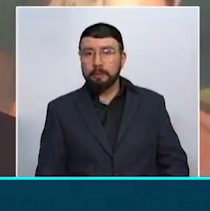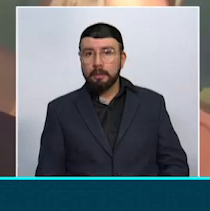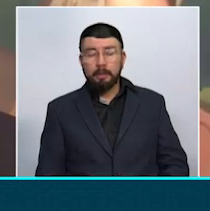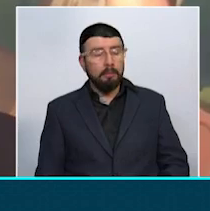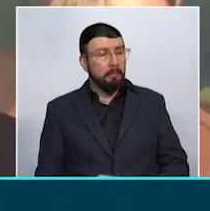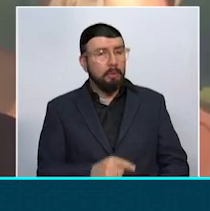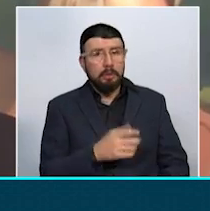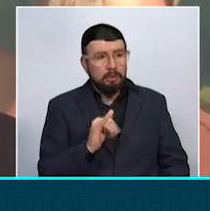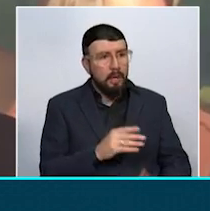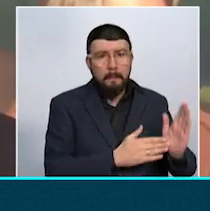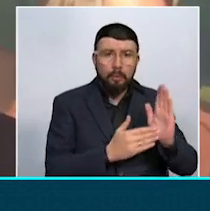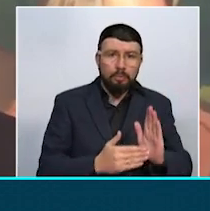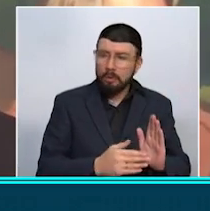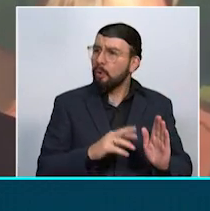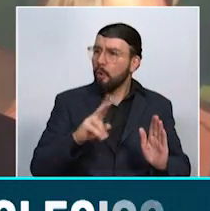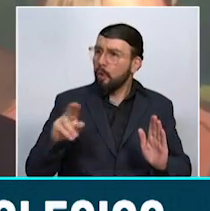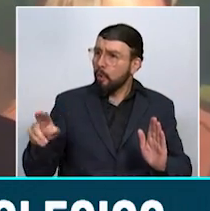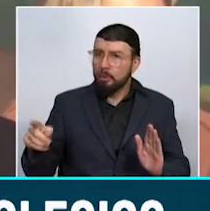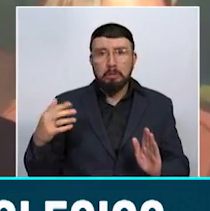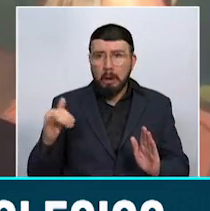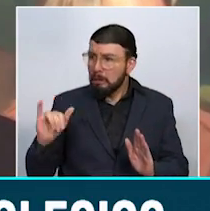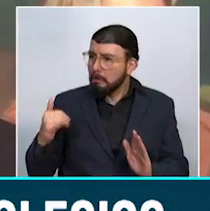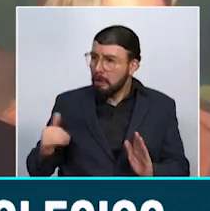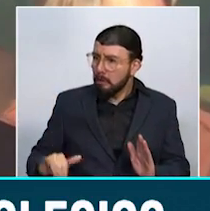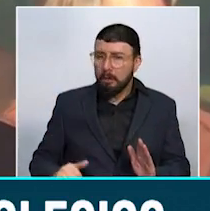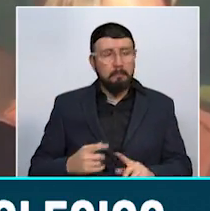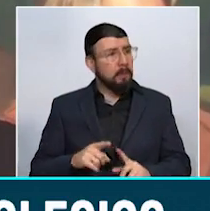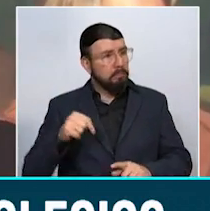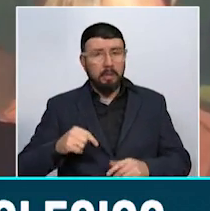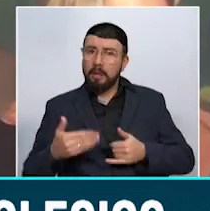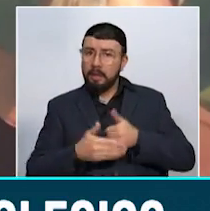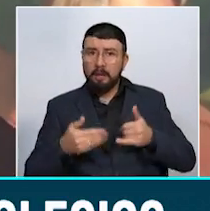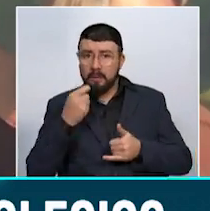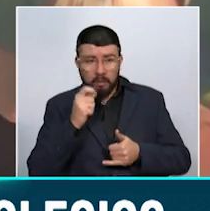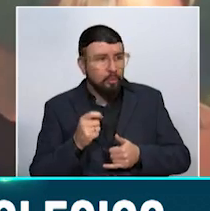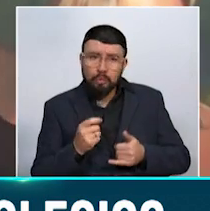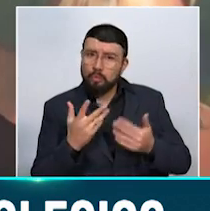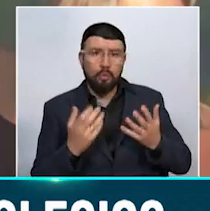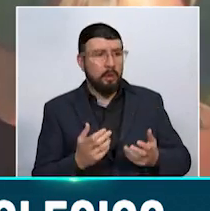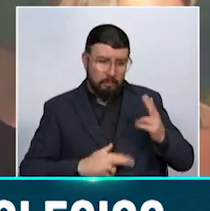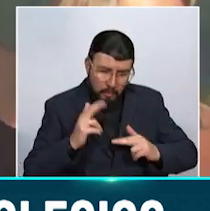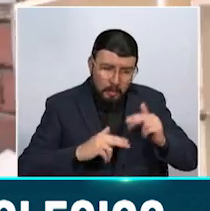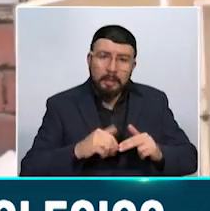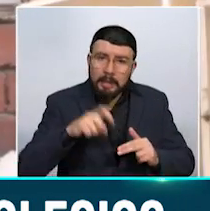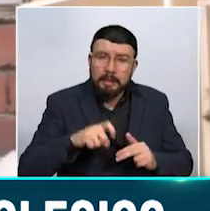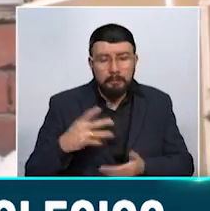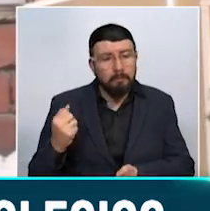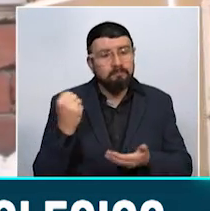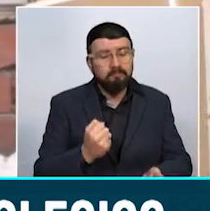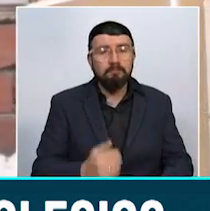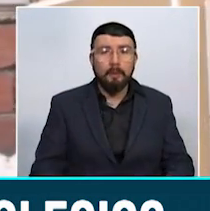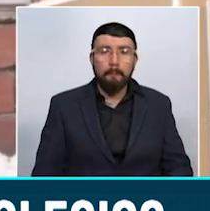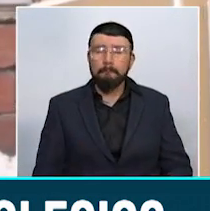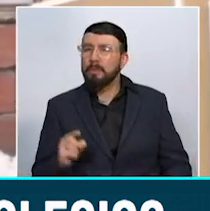han mostrado en otras partes del país y en el cabetero que no queremos que ocurra con nuestras obras y nuestros recursos manizales. En cuanto a